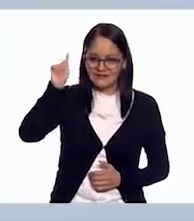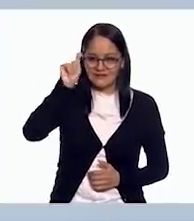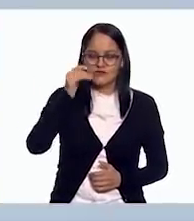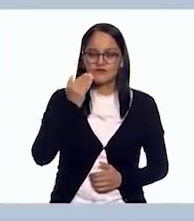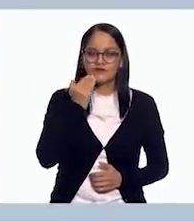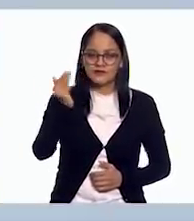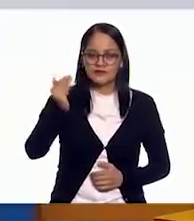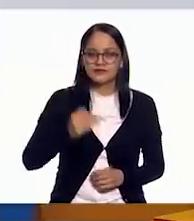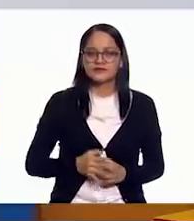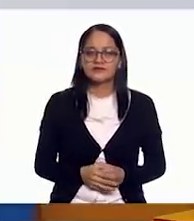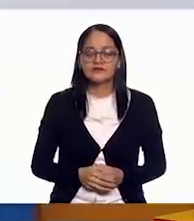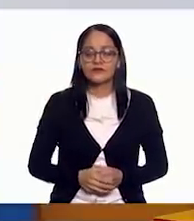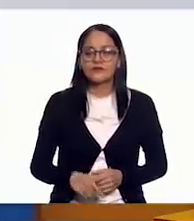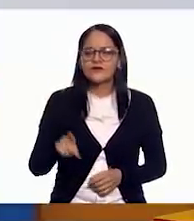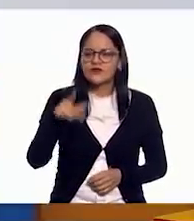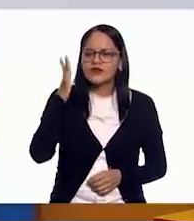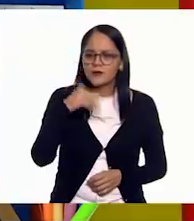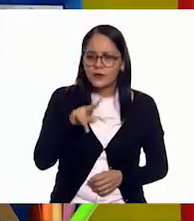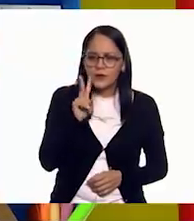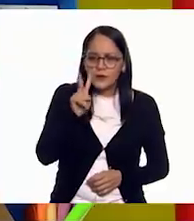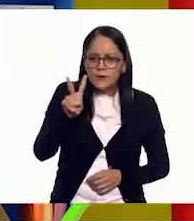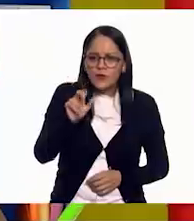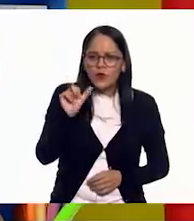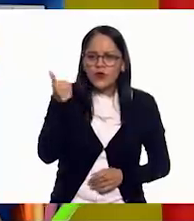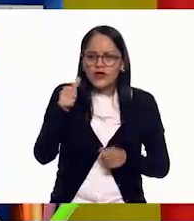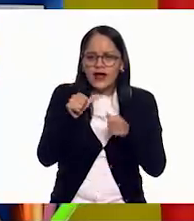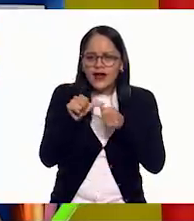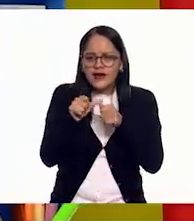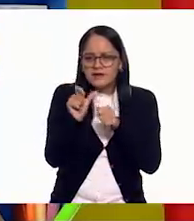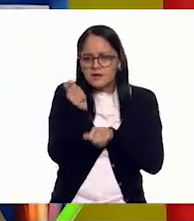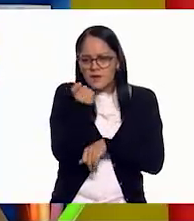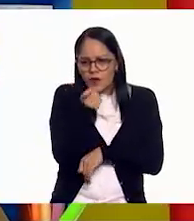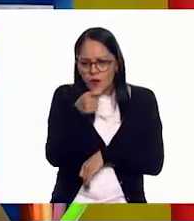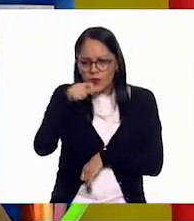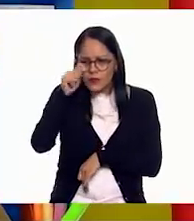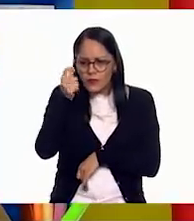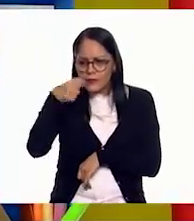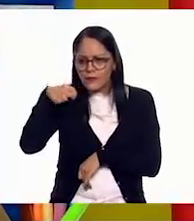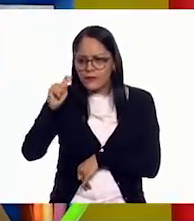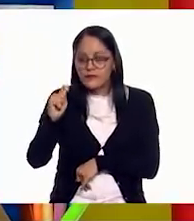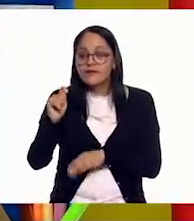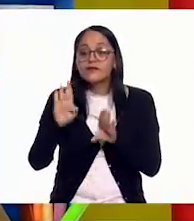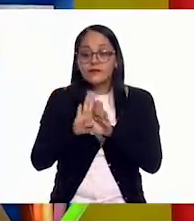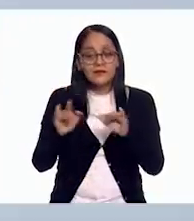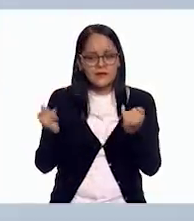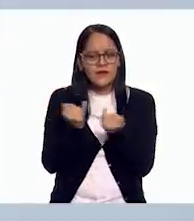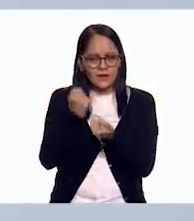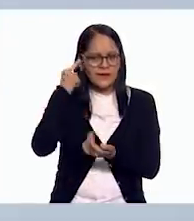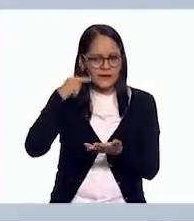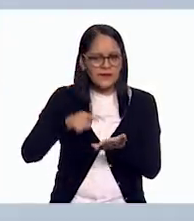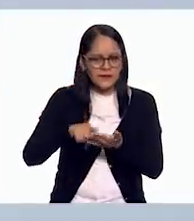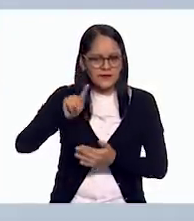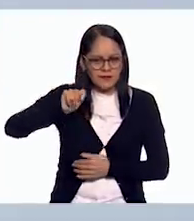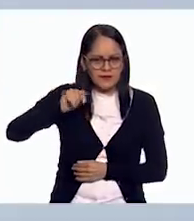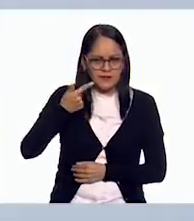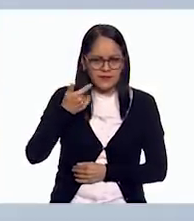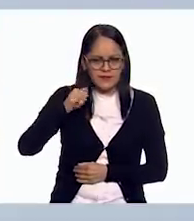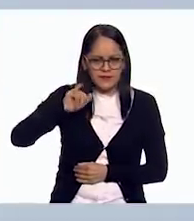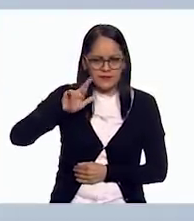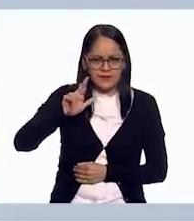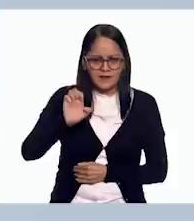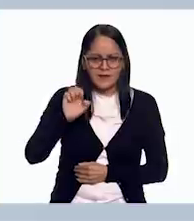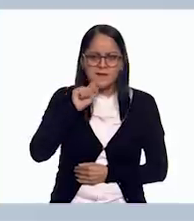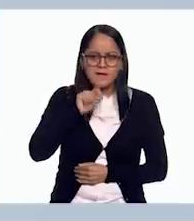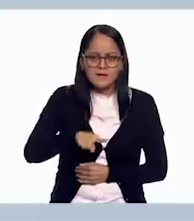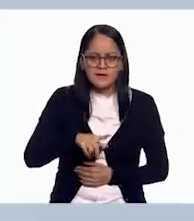muy bien. Y ¿sabes qué veo por ahí en letra cursiva? Creo que también está escrito tigre. A ver, vamos a ver si ahí dice tigre